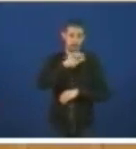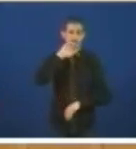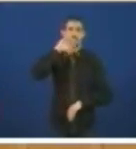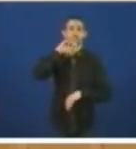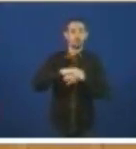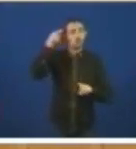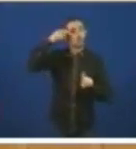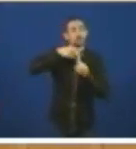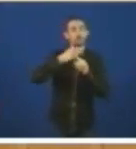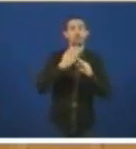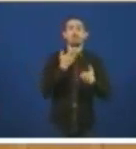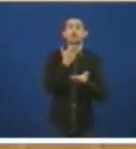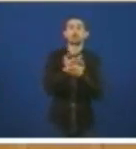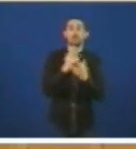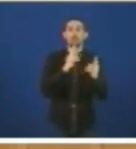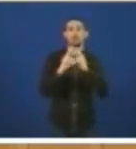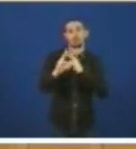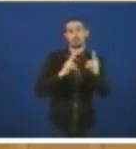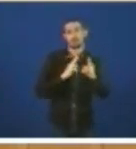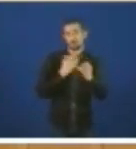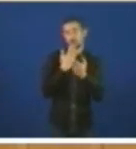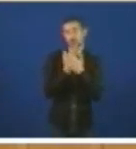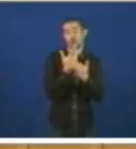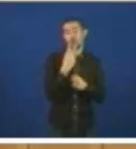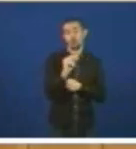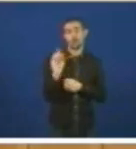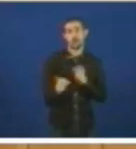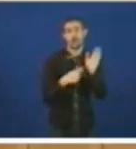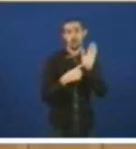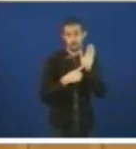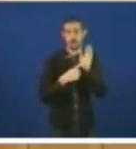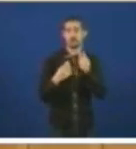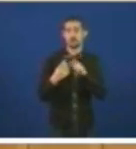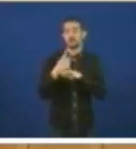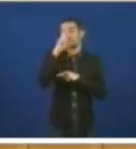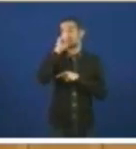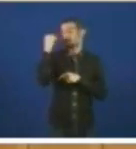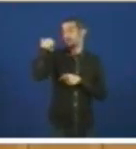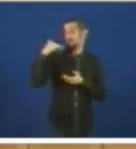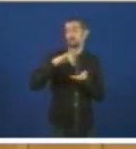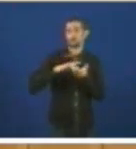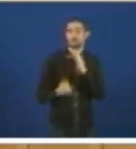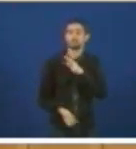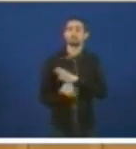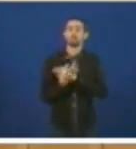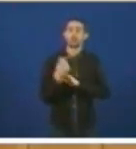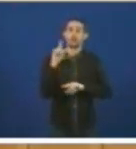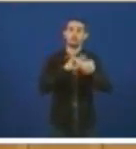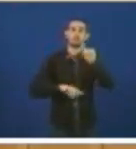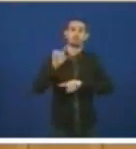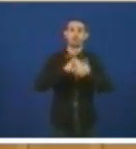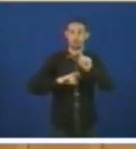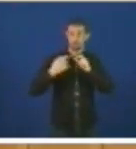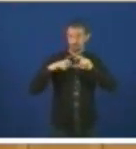proposición de lei aprobada, como dixen anteriormente, por unanimidade. lembrar, para situarmos o problema, que